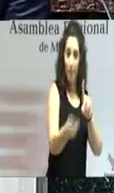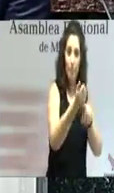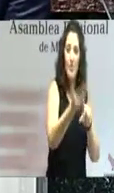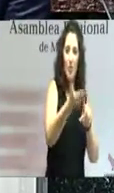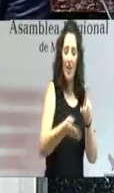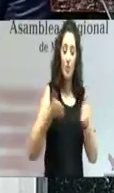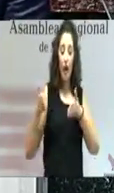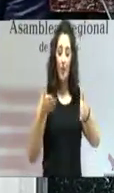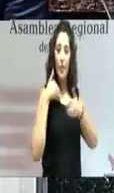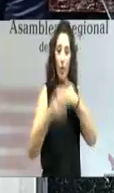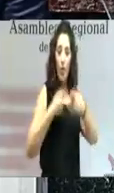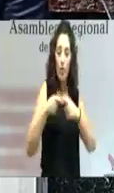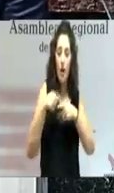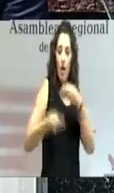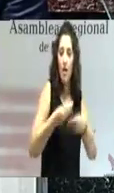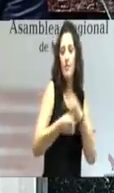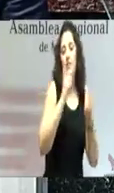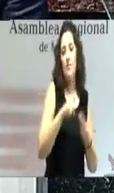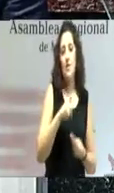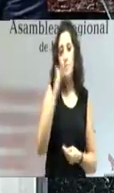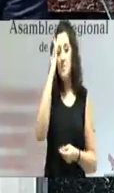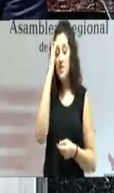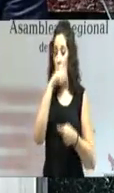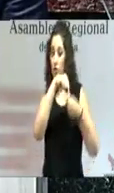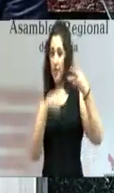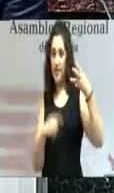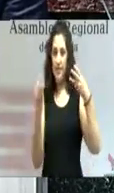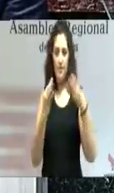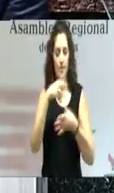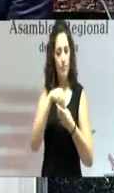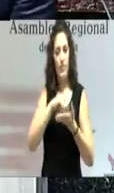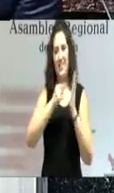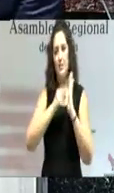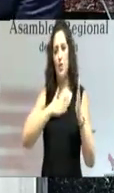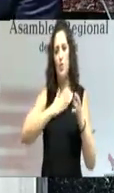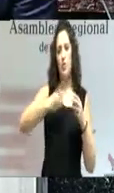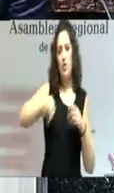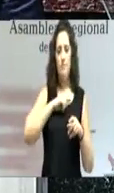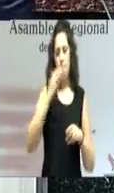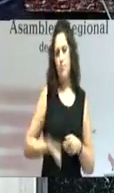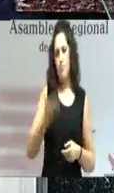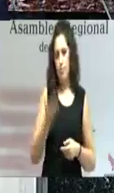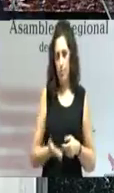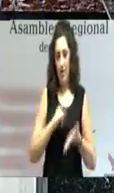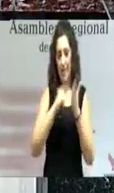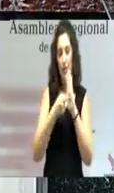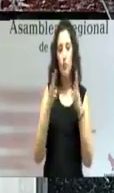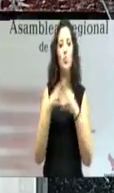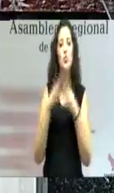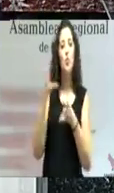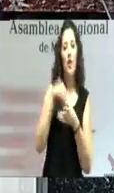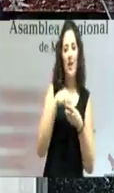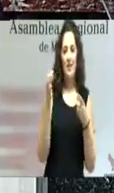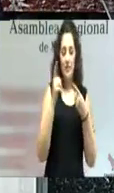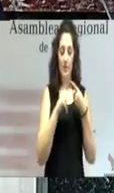Hay tres principios que debemos lograr que formen parte de la naturaleza de nuestro sistema, de su estructura. La